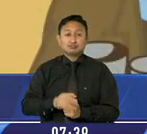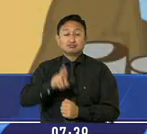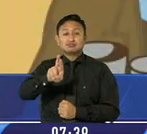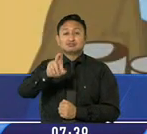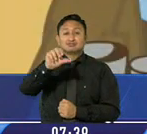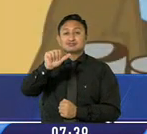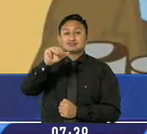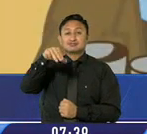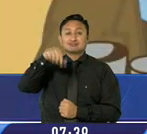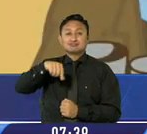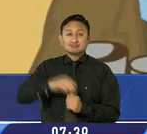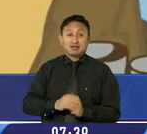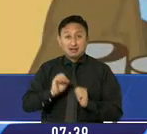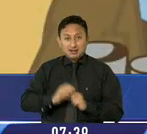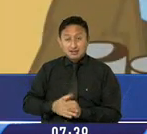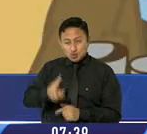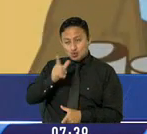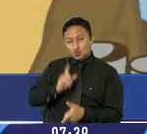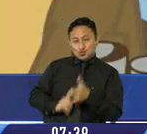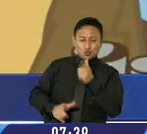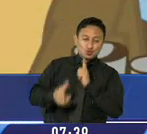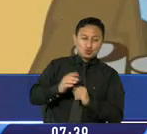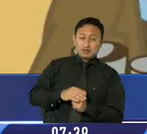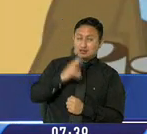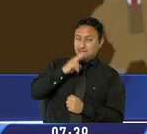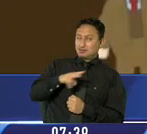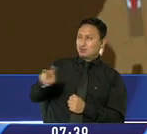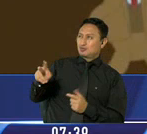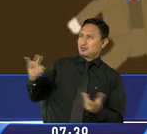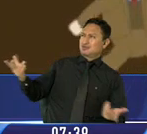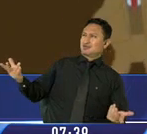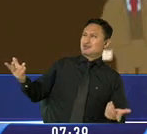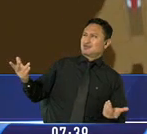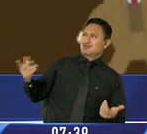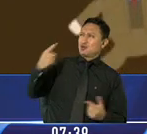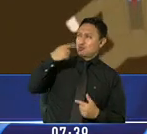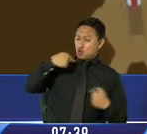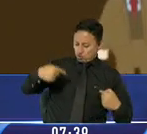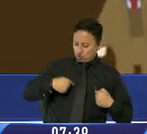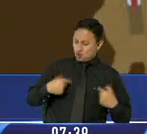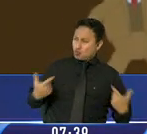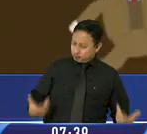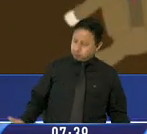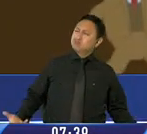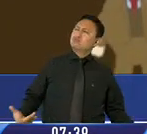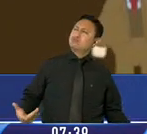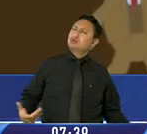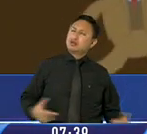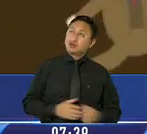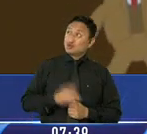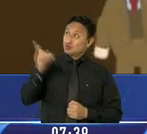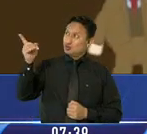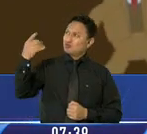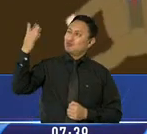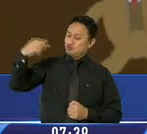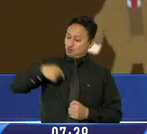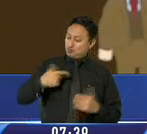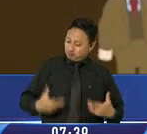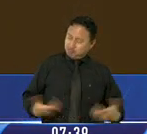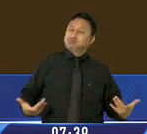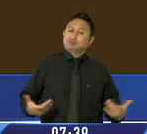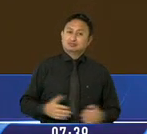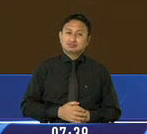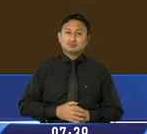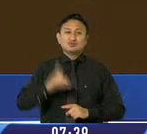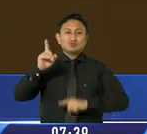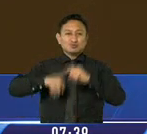chullaquiteño amante de las mistelas cada noche lo veía y le decía no hay gallo más gallo que don Ramón, ni siquiera el gallo de la catedral. Sus amigos